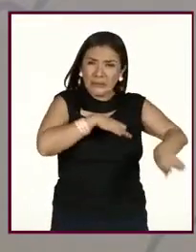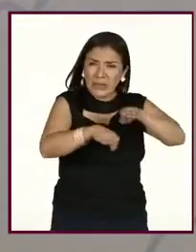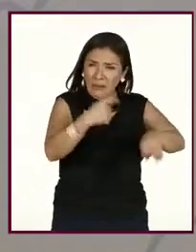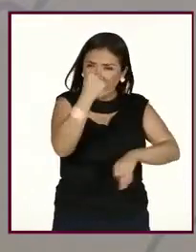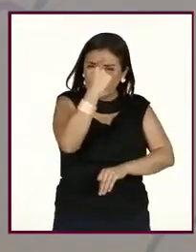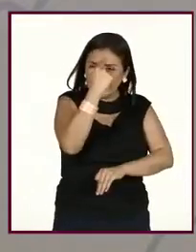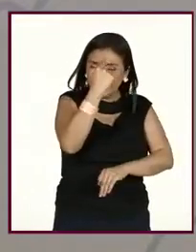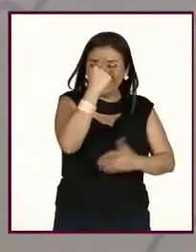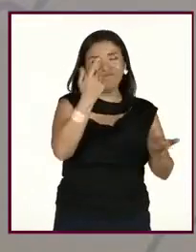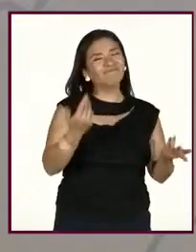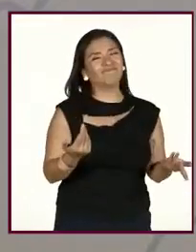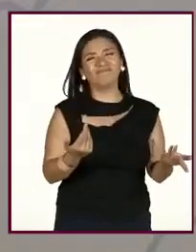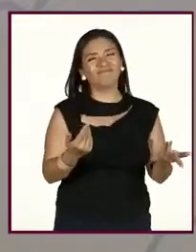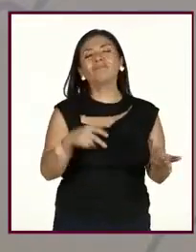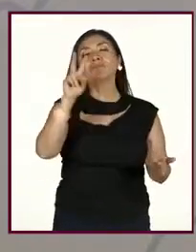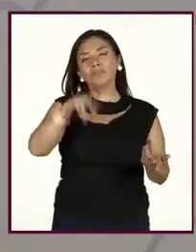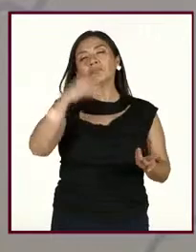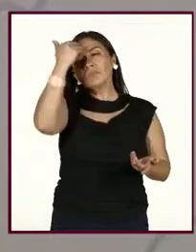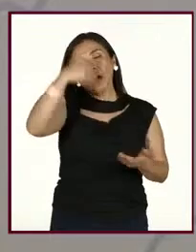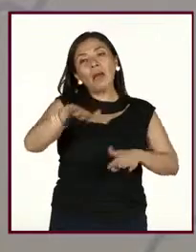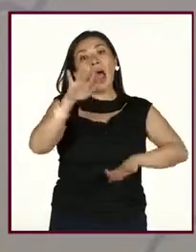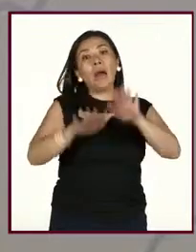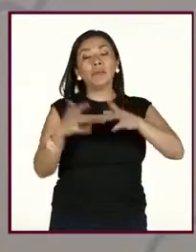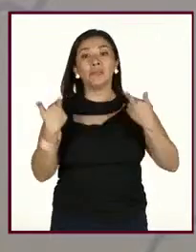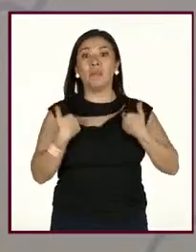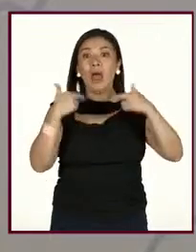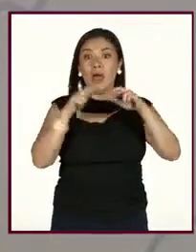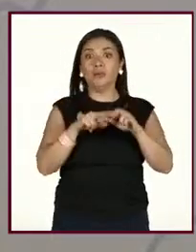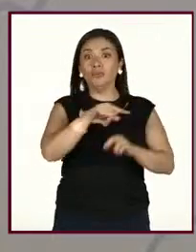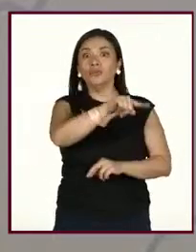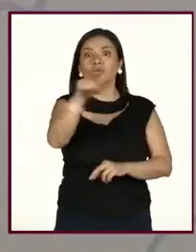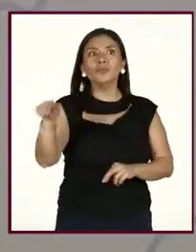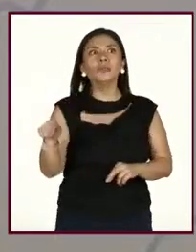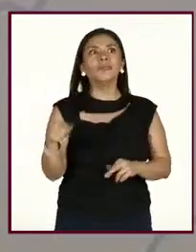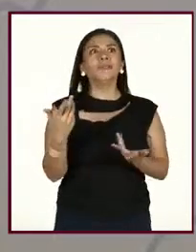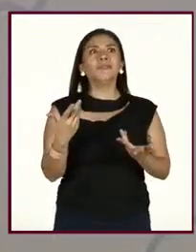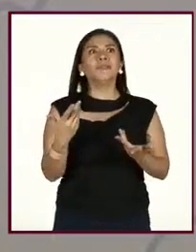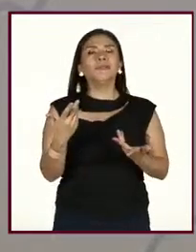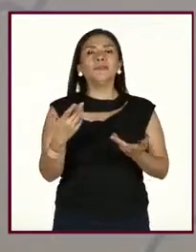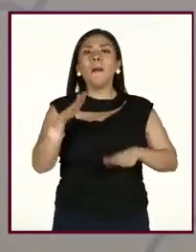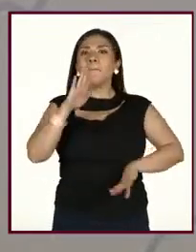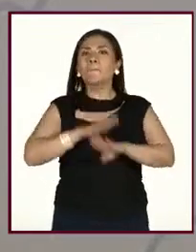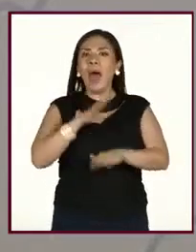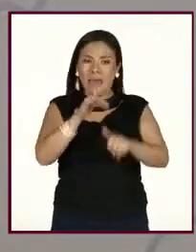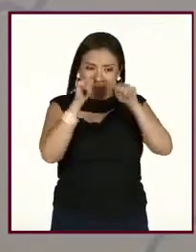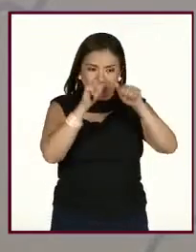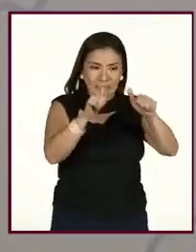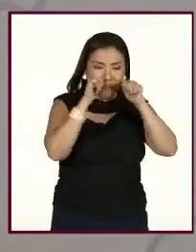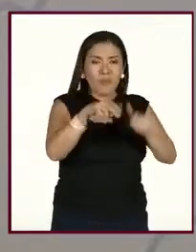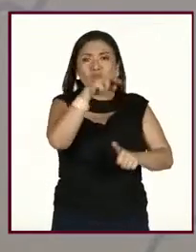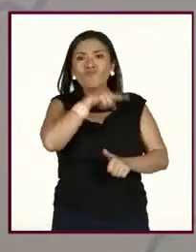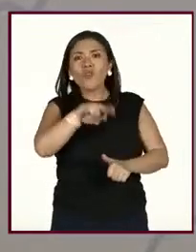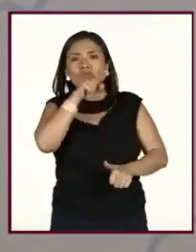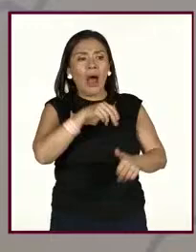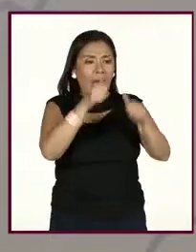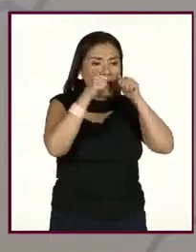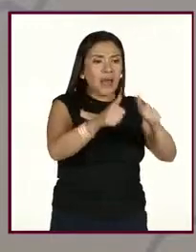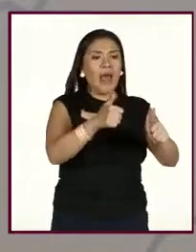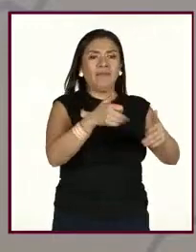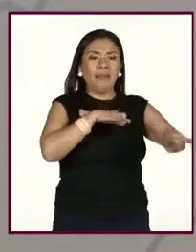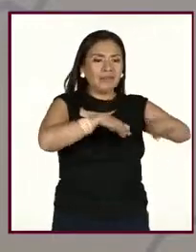luego, pues, el docente está, pues, muy, este, involucrado en su trabajo, muy preocupado por el otro,